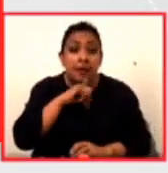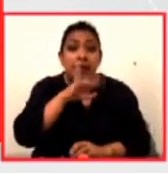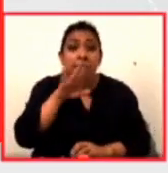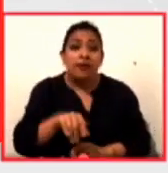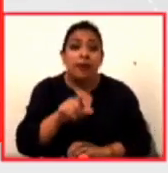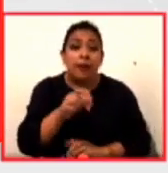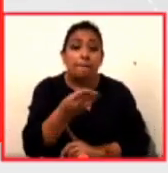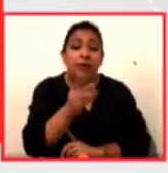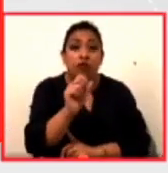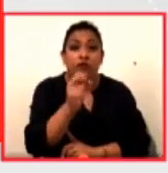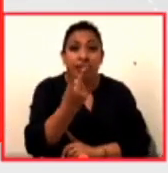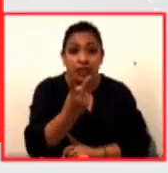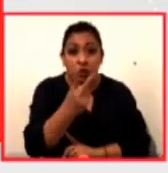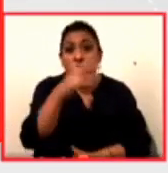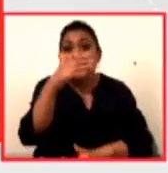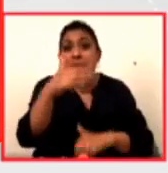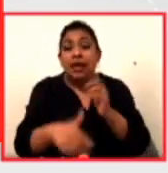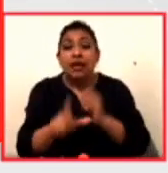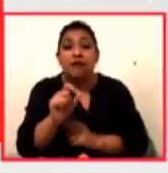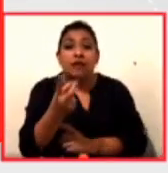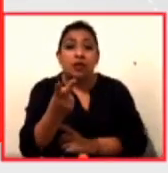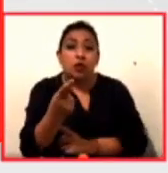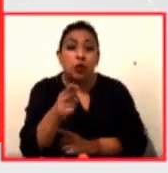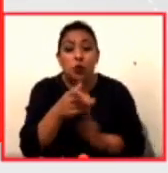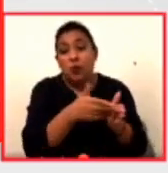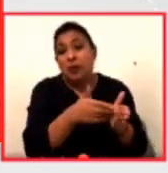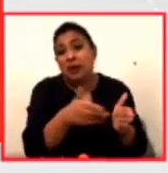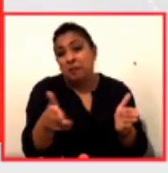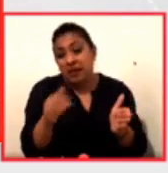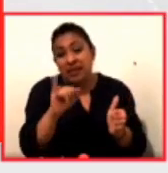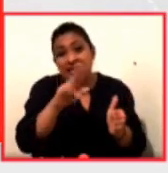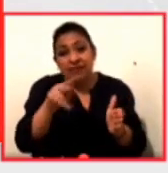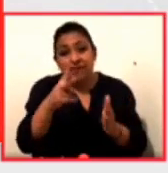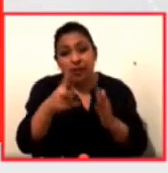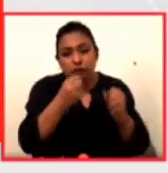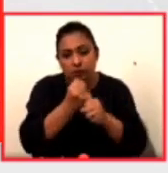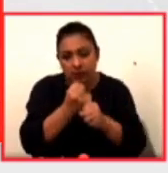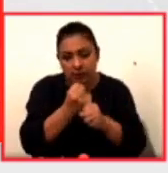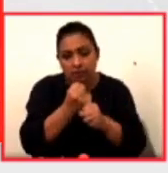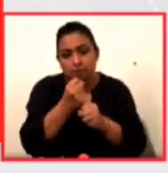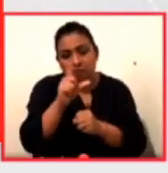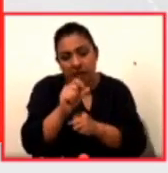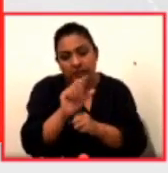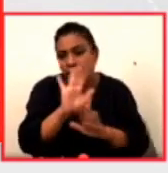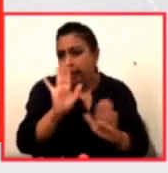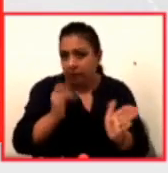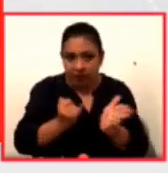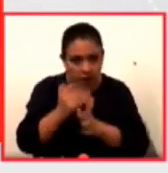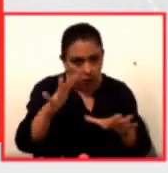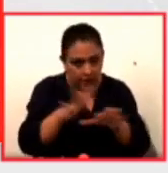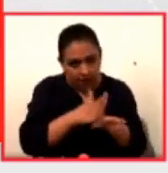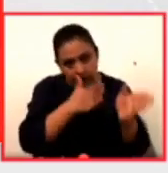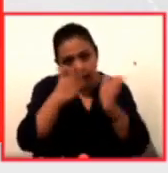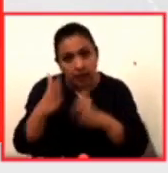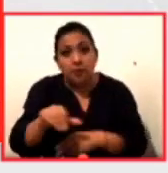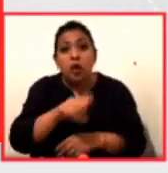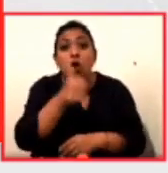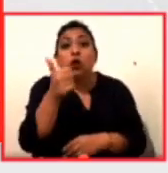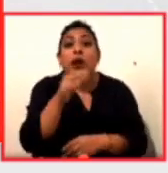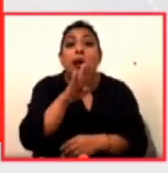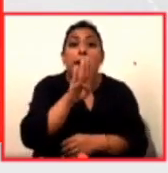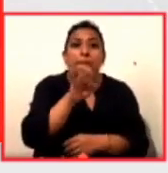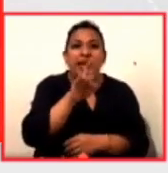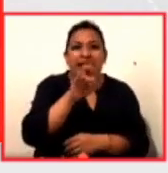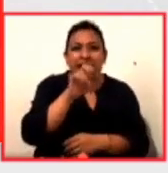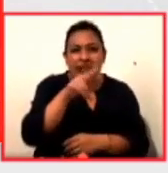mayo y terminaría el 21 de noviembre y bueno pues ya tomaron esta decisión por otro lado la Bienal de Berlín el